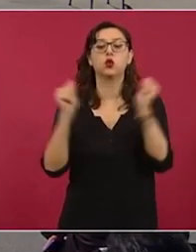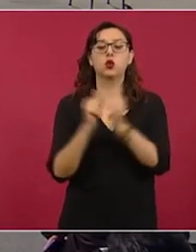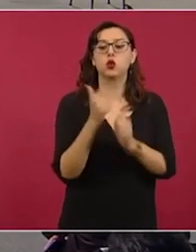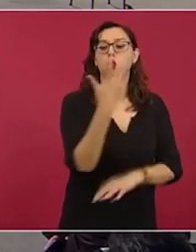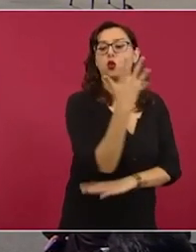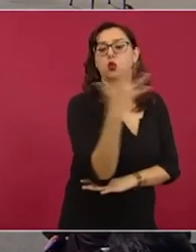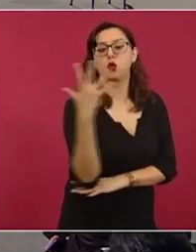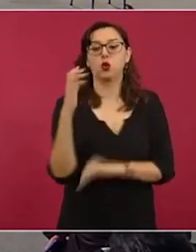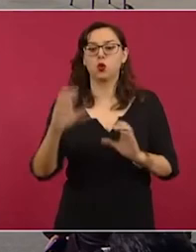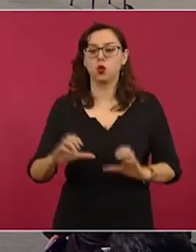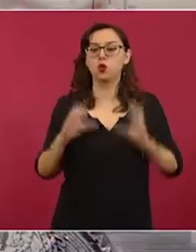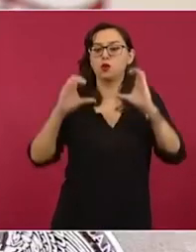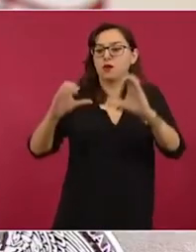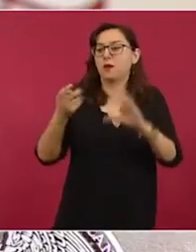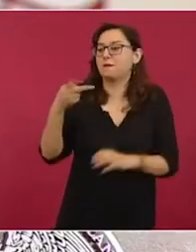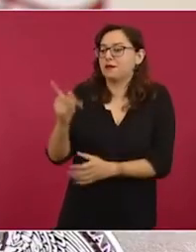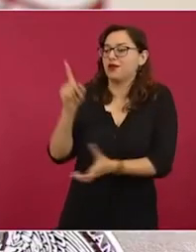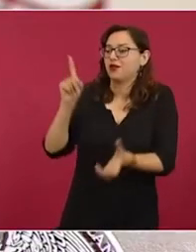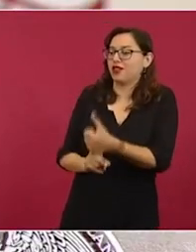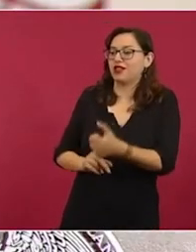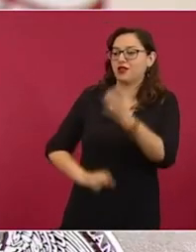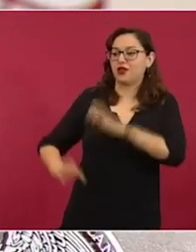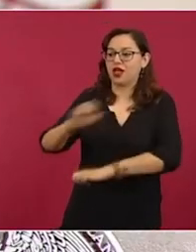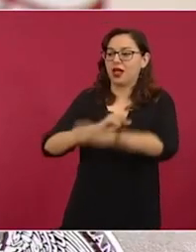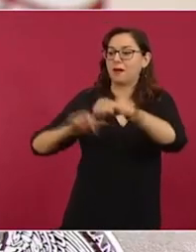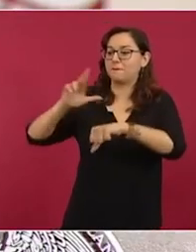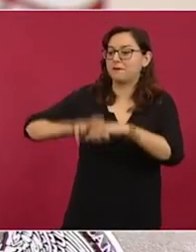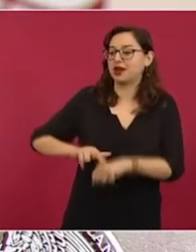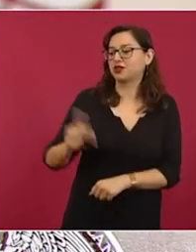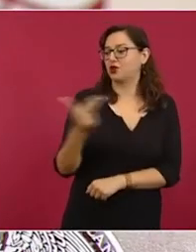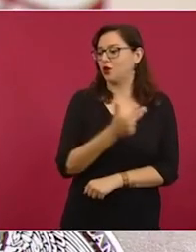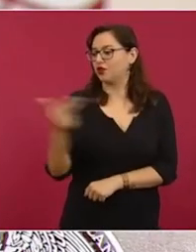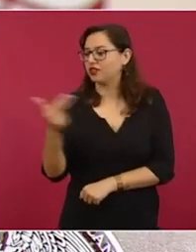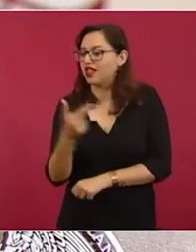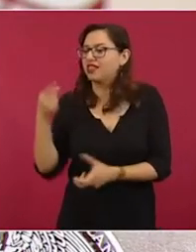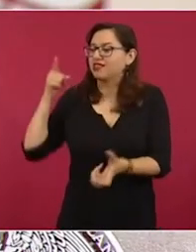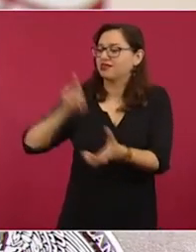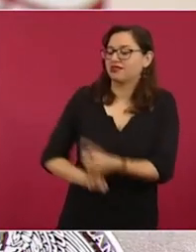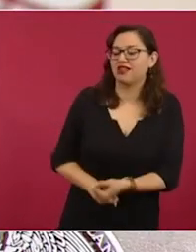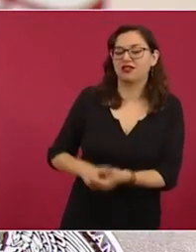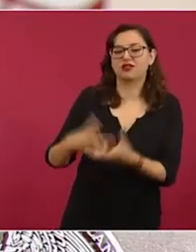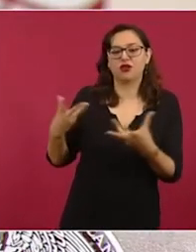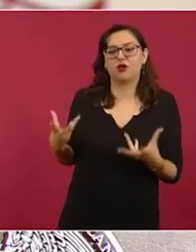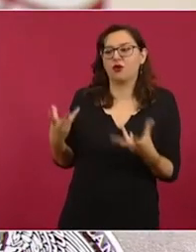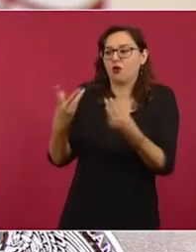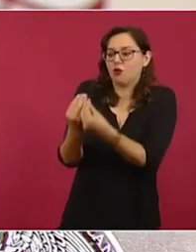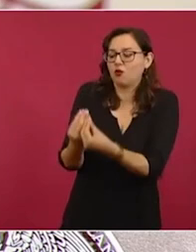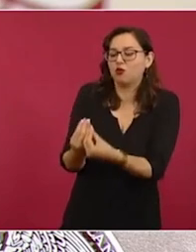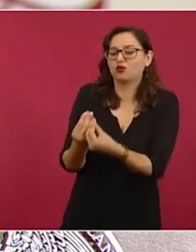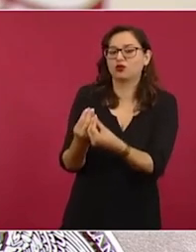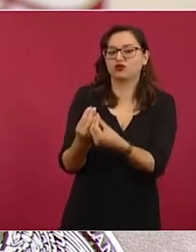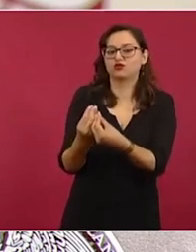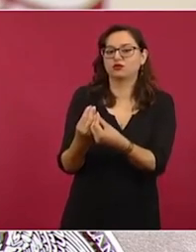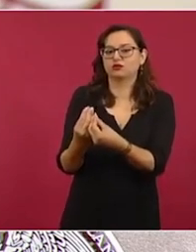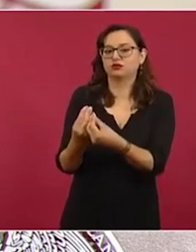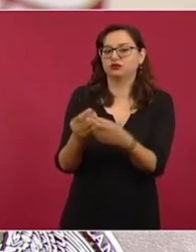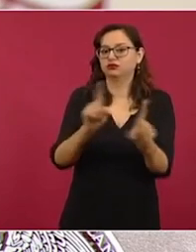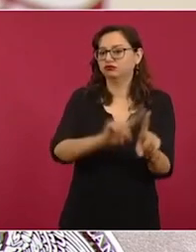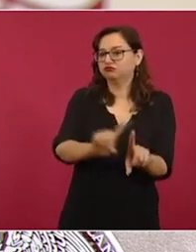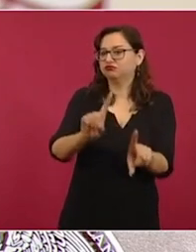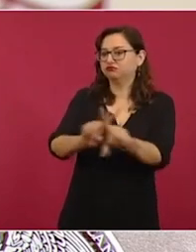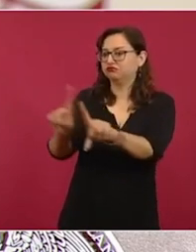son empresas y cadenas hoteleras como Río Secreto, Banyantree, Paradisus,